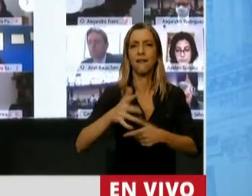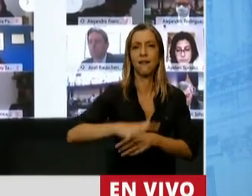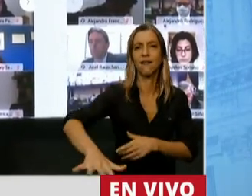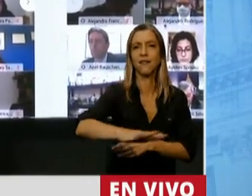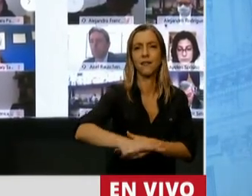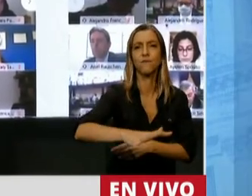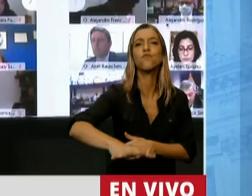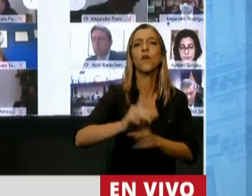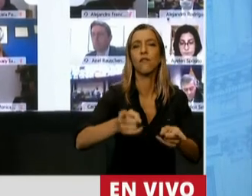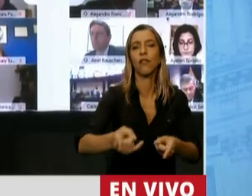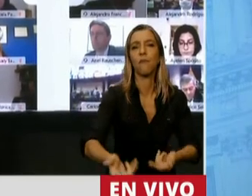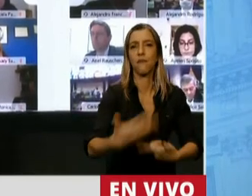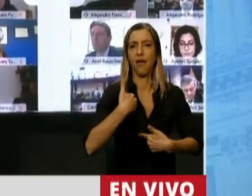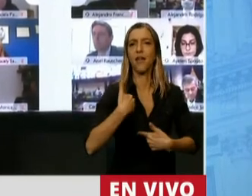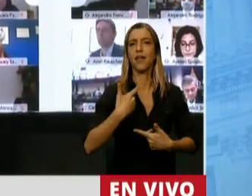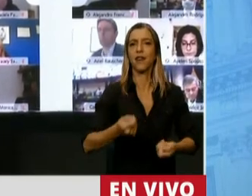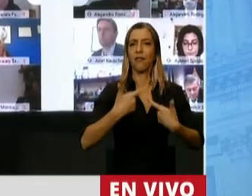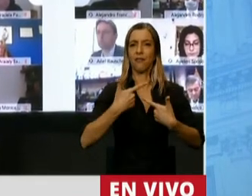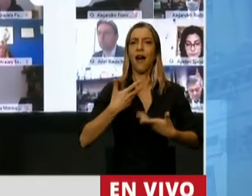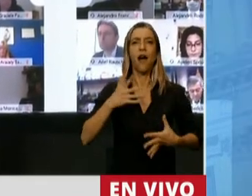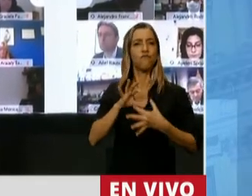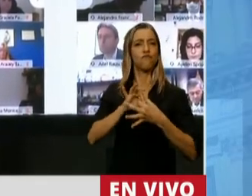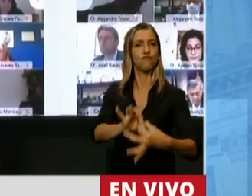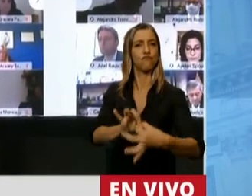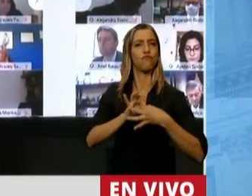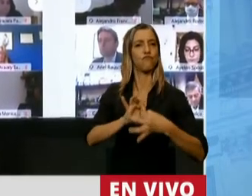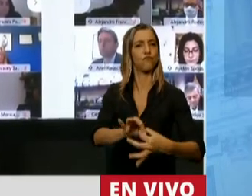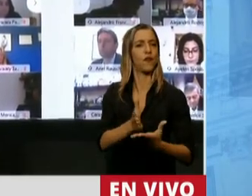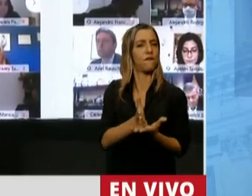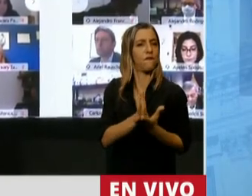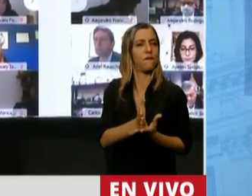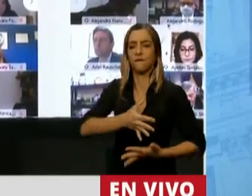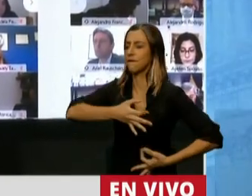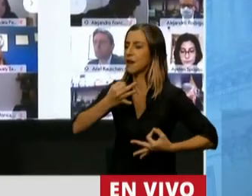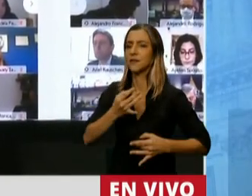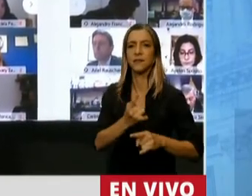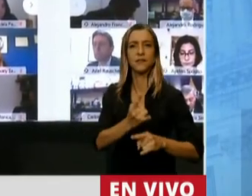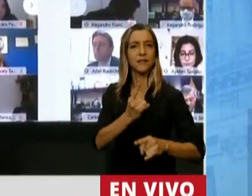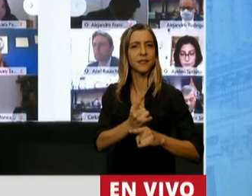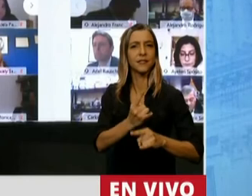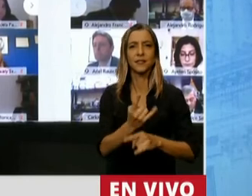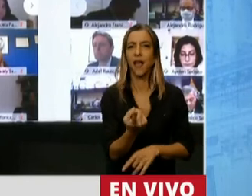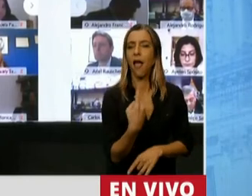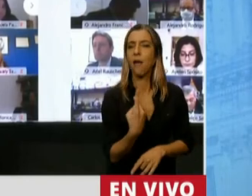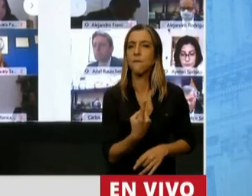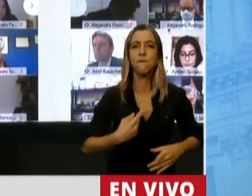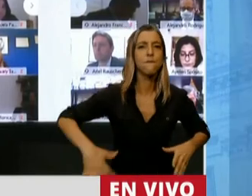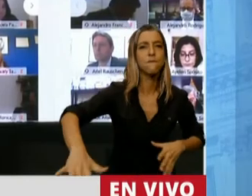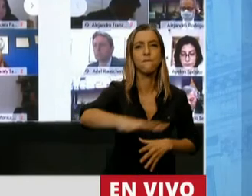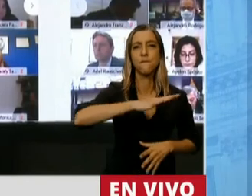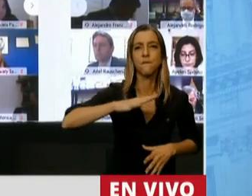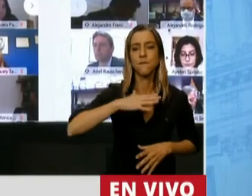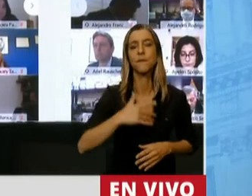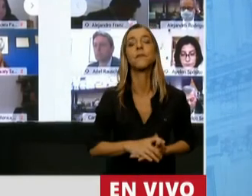conductor. Y esa lealtad nunca se falló, nunca falló, siempre estuvo presente. Y por eso